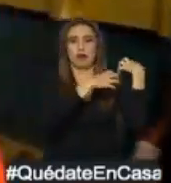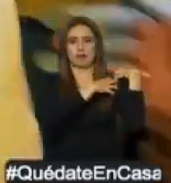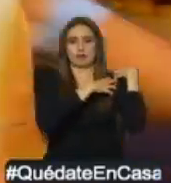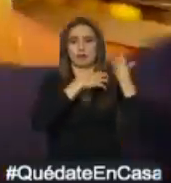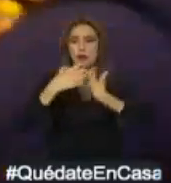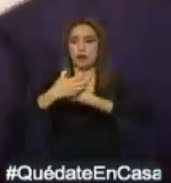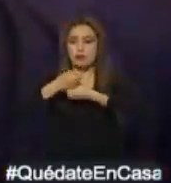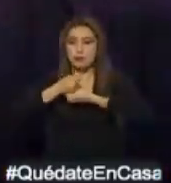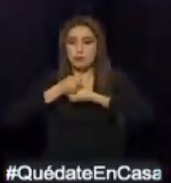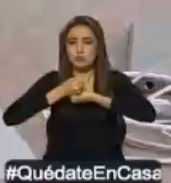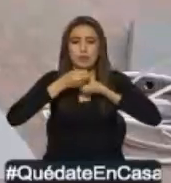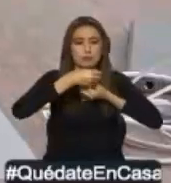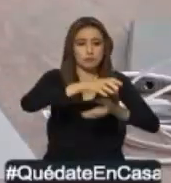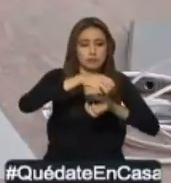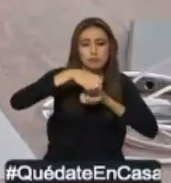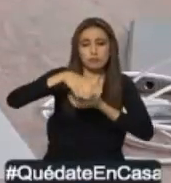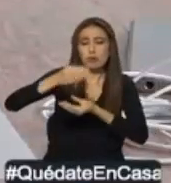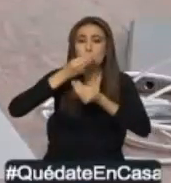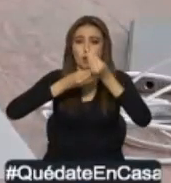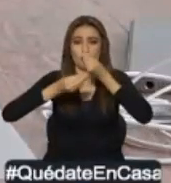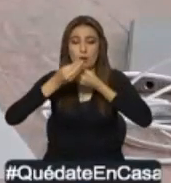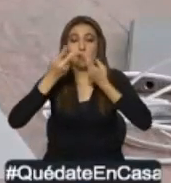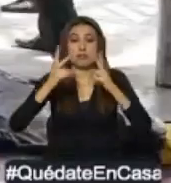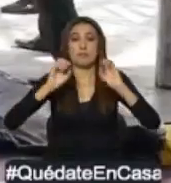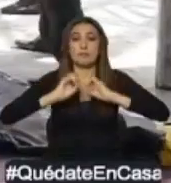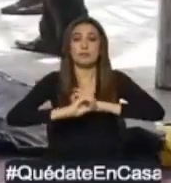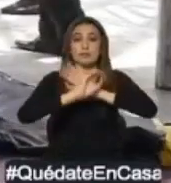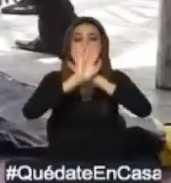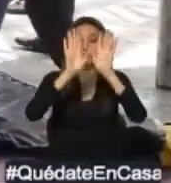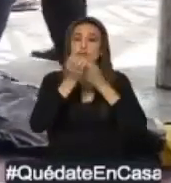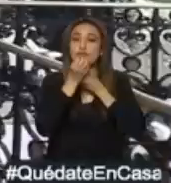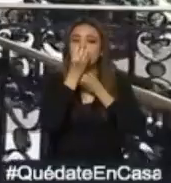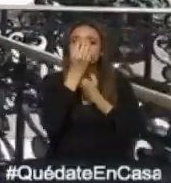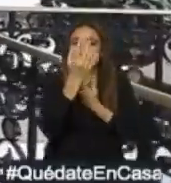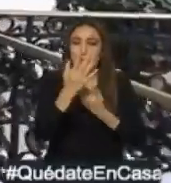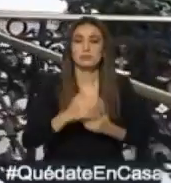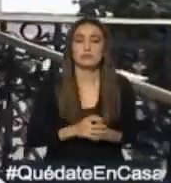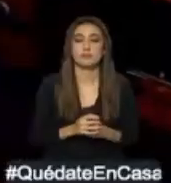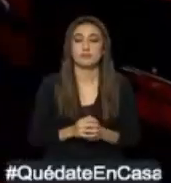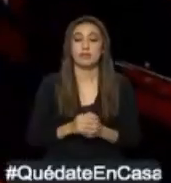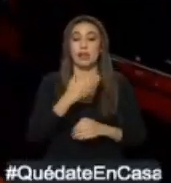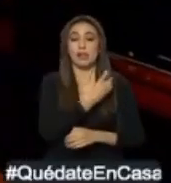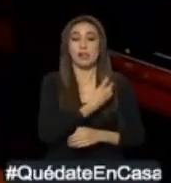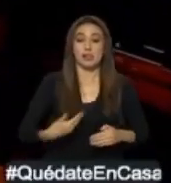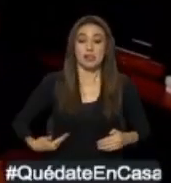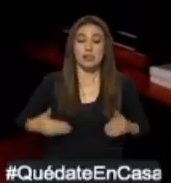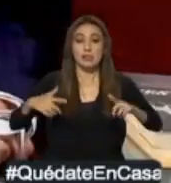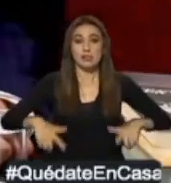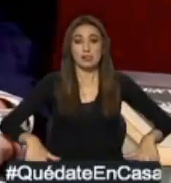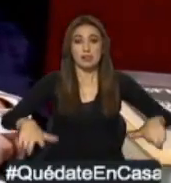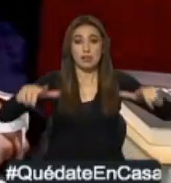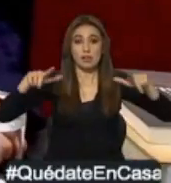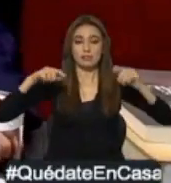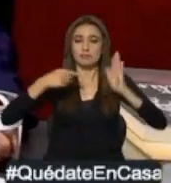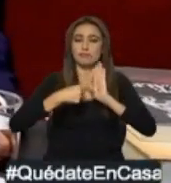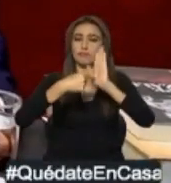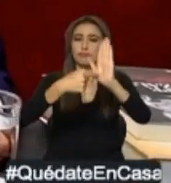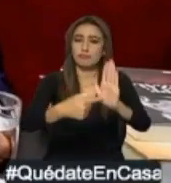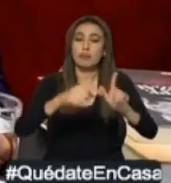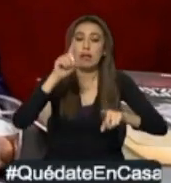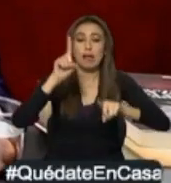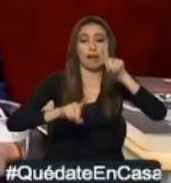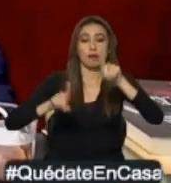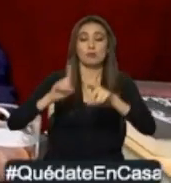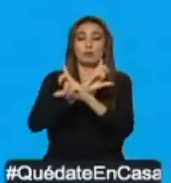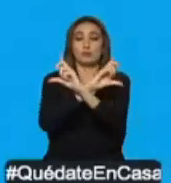seguridad, abastecimiento e información clara sobre la emergencia sanitaria. El presidente de la República, Lenín Moreno, dio a conocer mediante